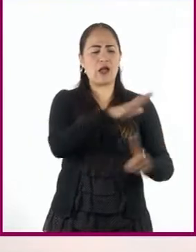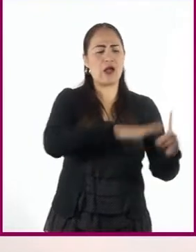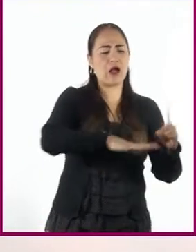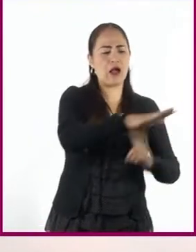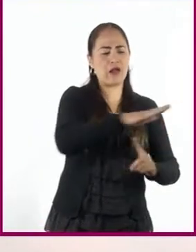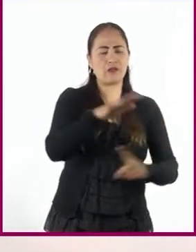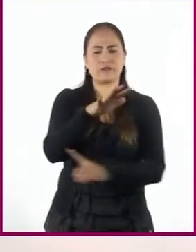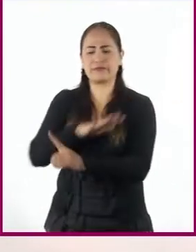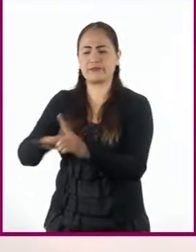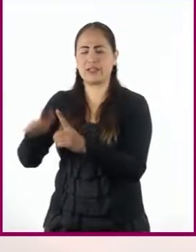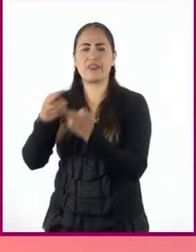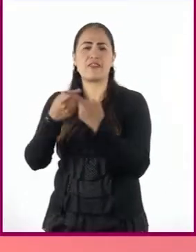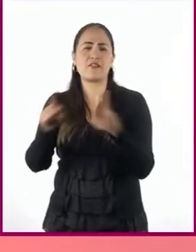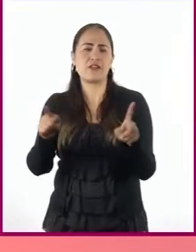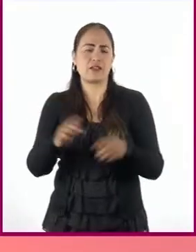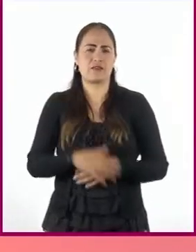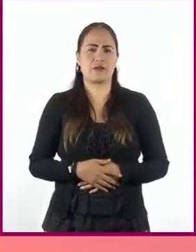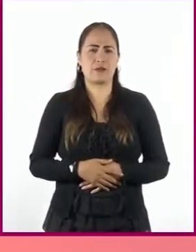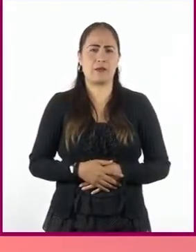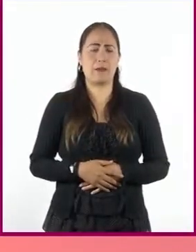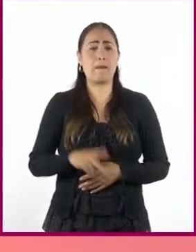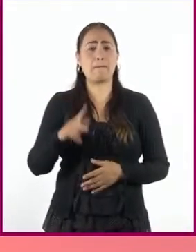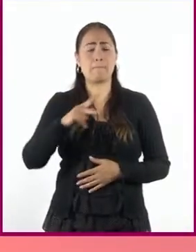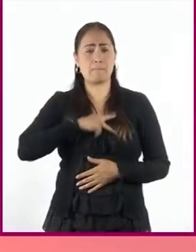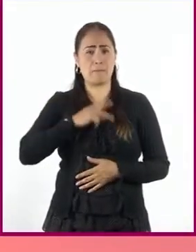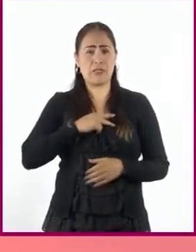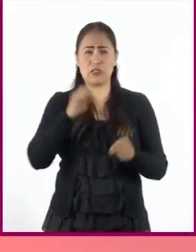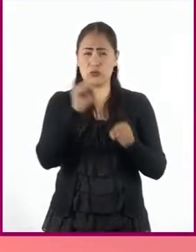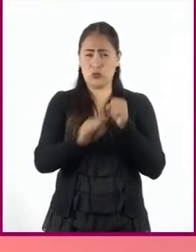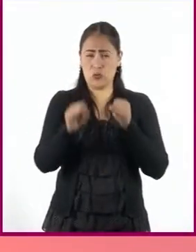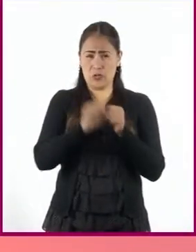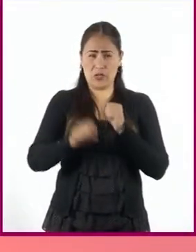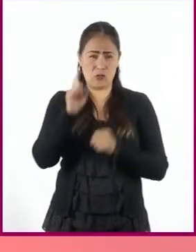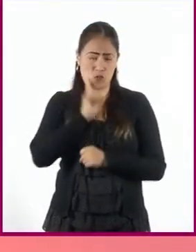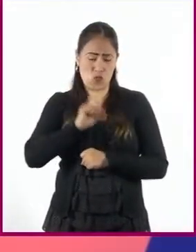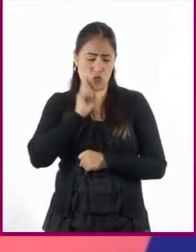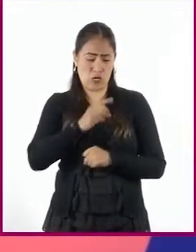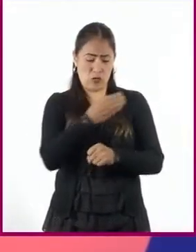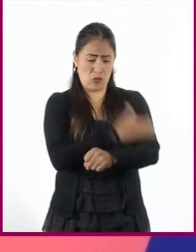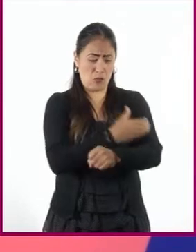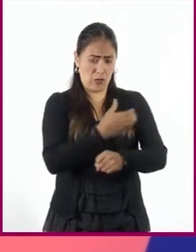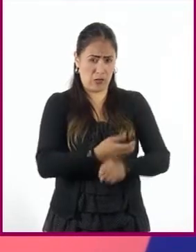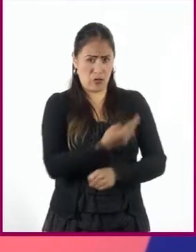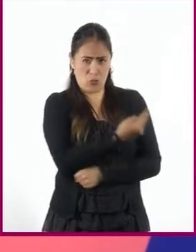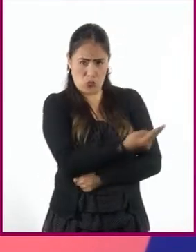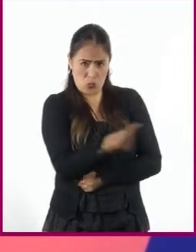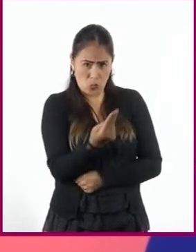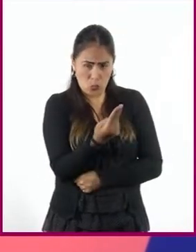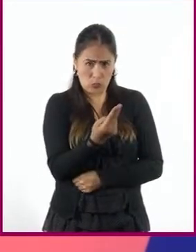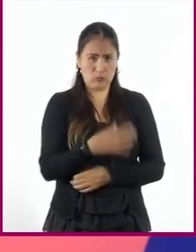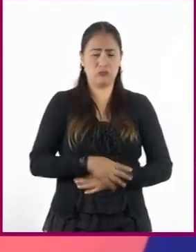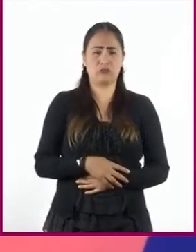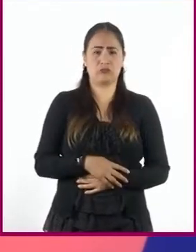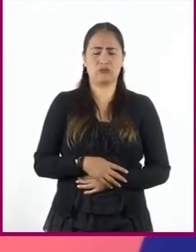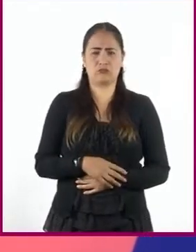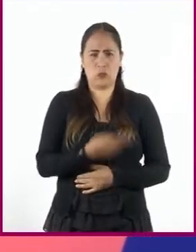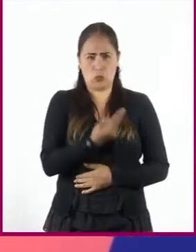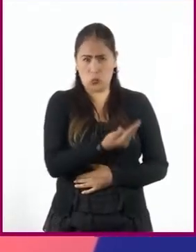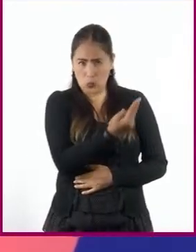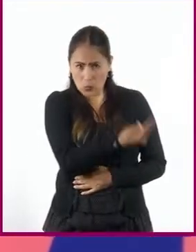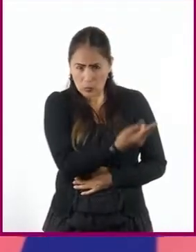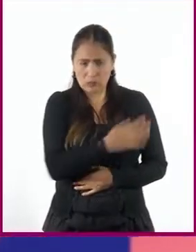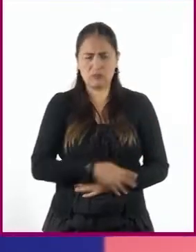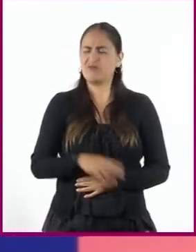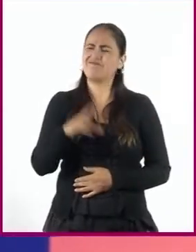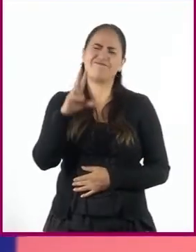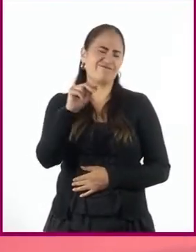O sea que mi sobrina le tiene que hablar de usted a sus compañeros. No necesariamente. Porque se escucharía